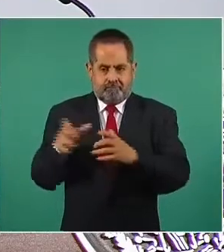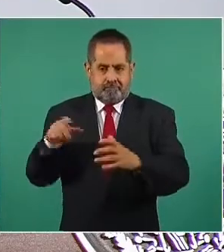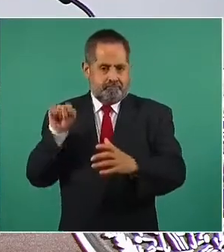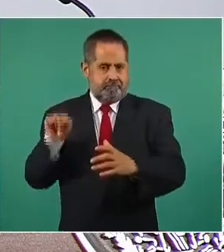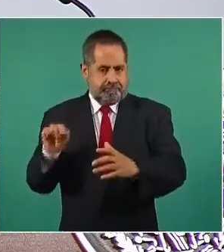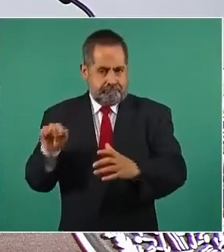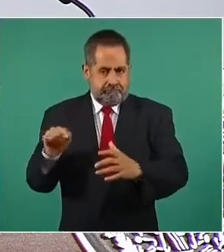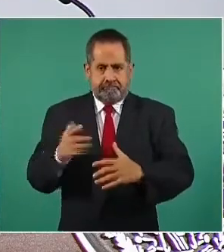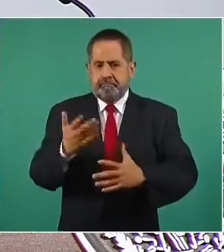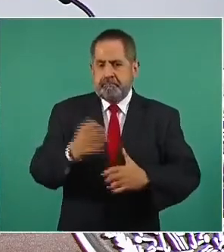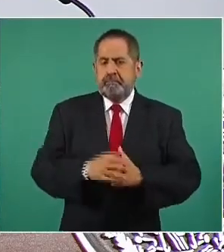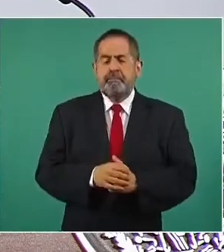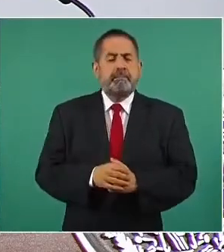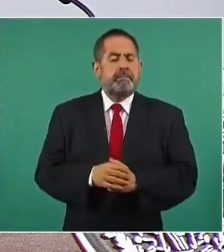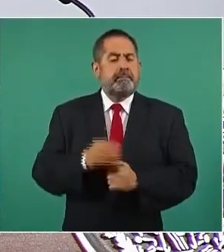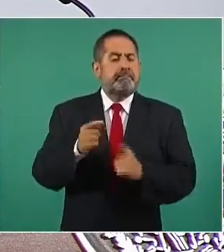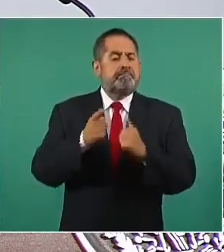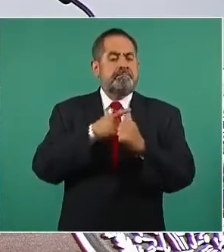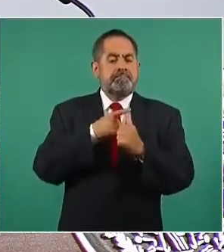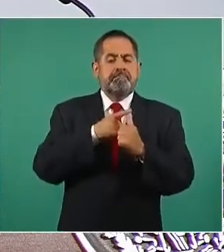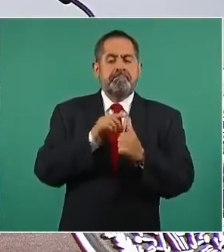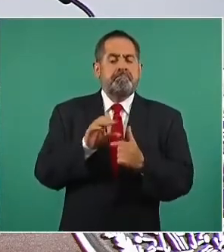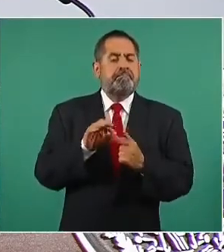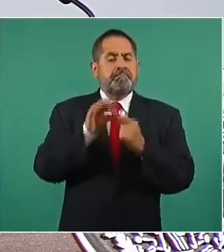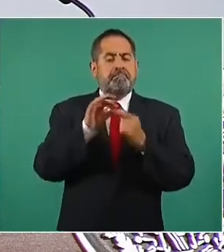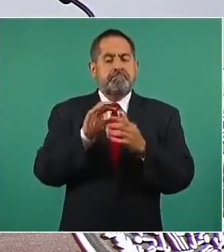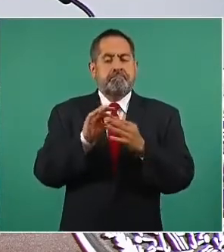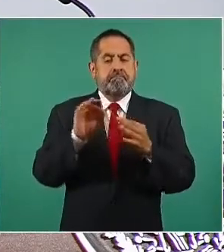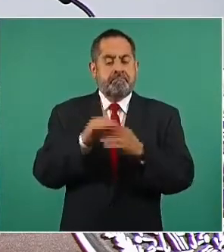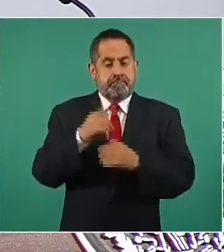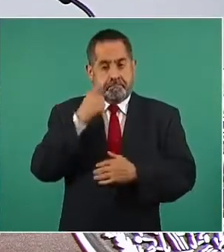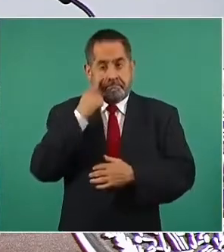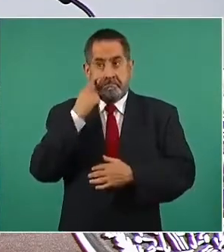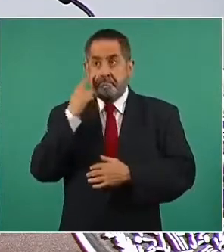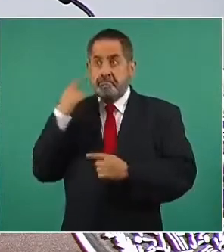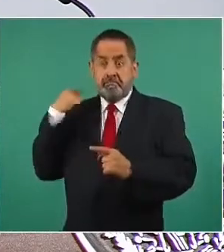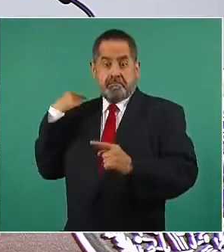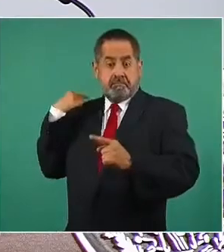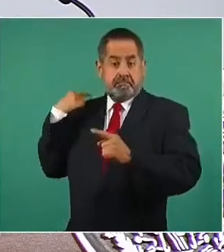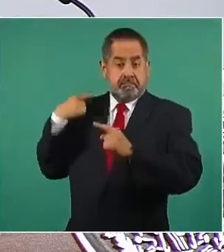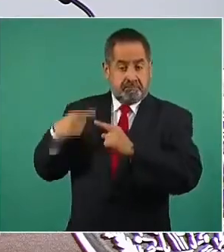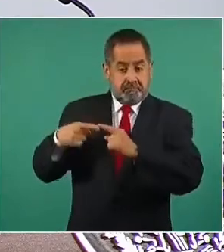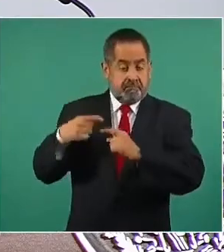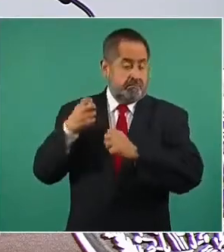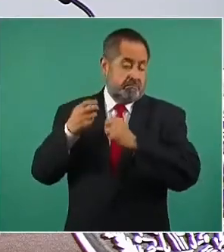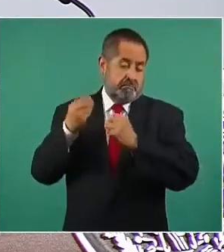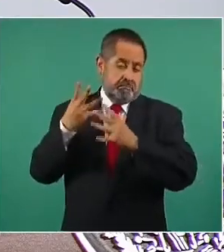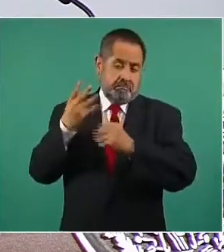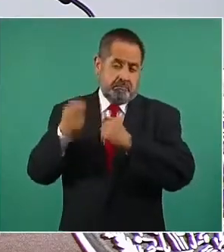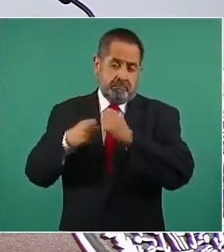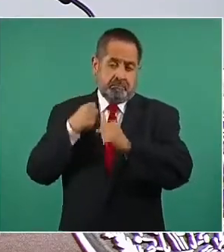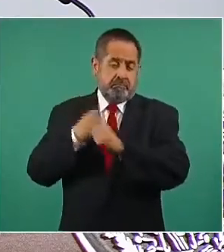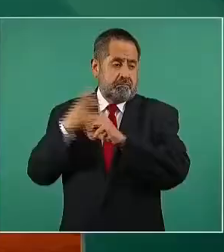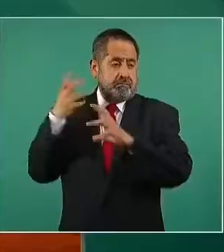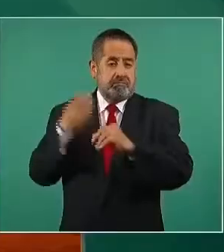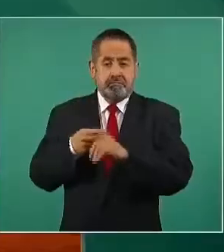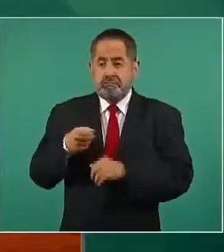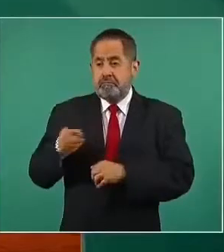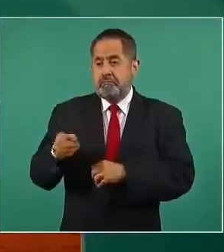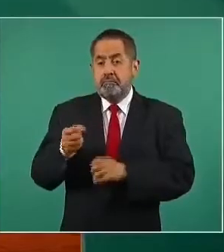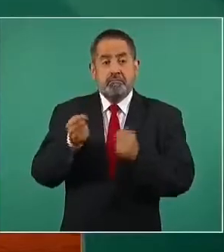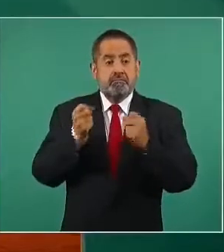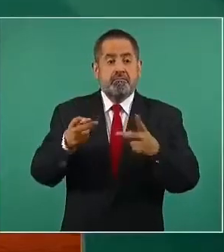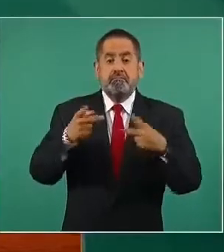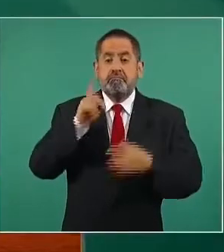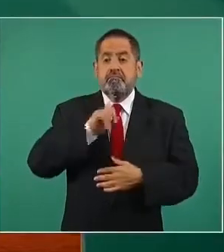destacar que durante décadas la cifra oficial minimizó el feminicidio,